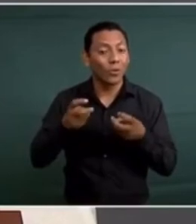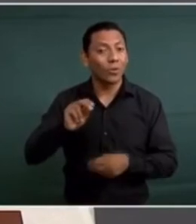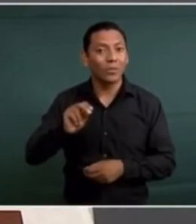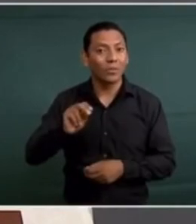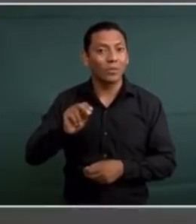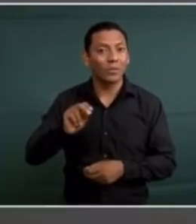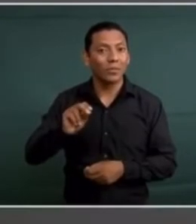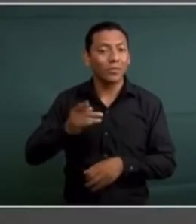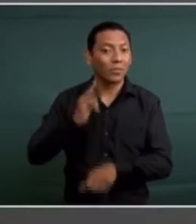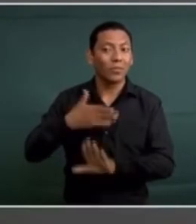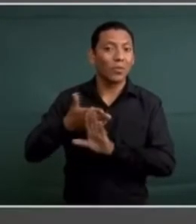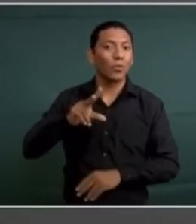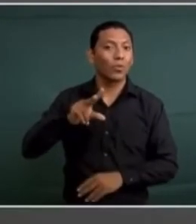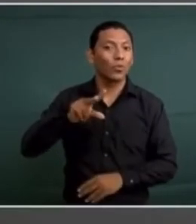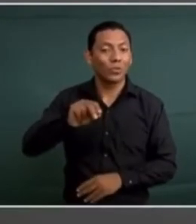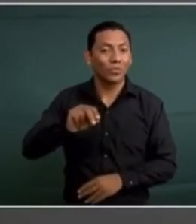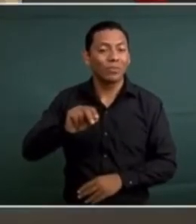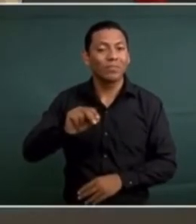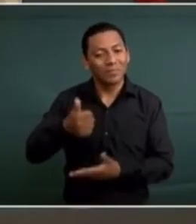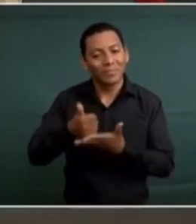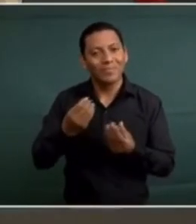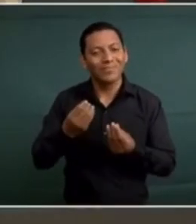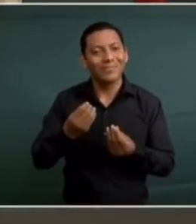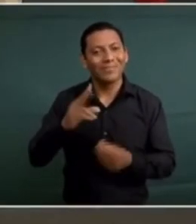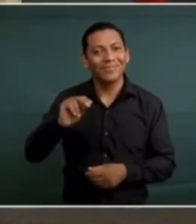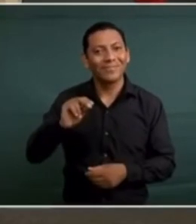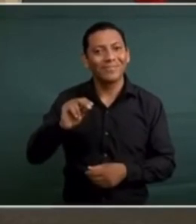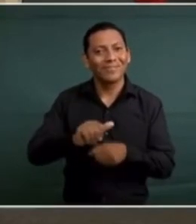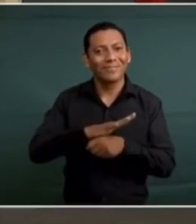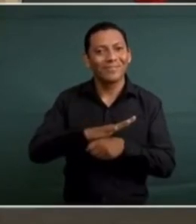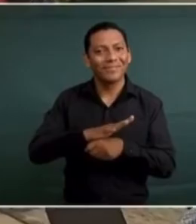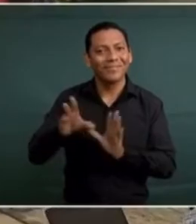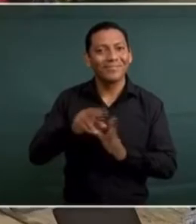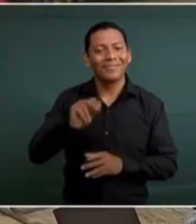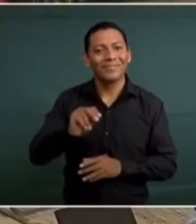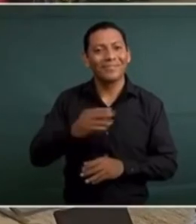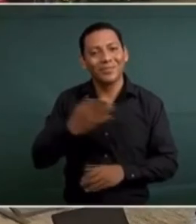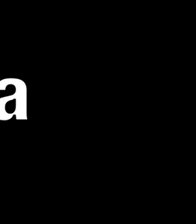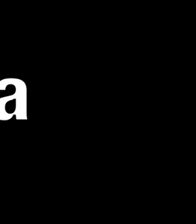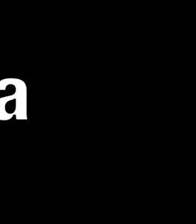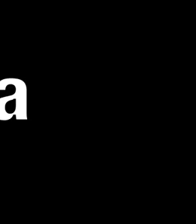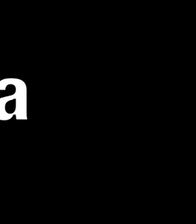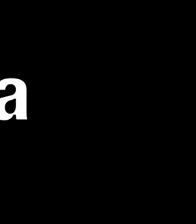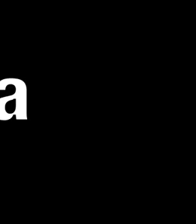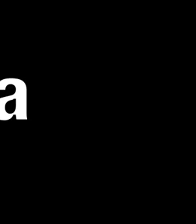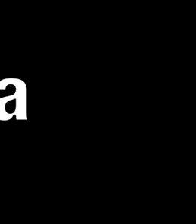no traicionar, eso ayuda mucho para que no dé el coronavirus. Bueno, muchas gracias.